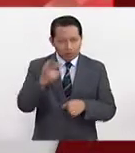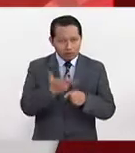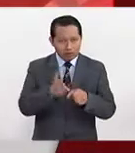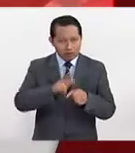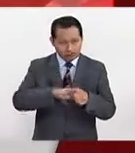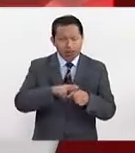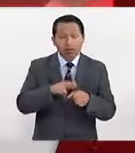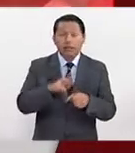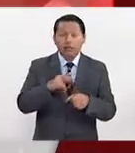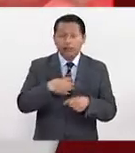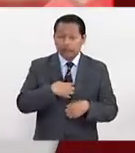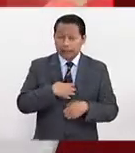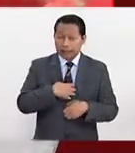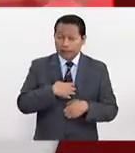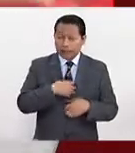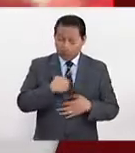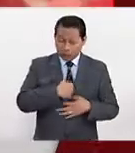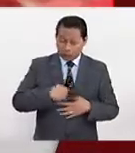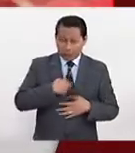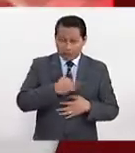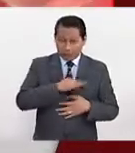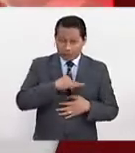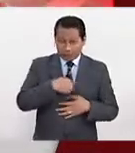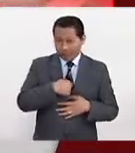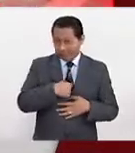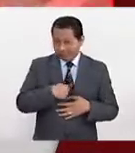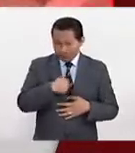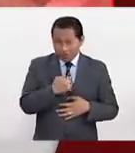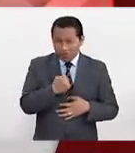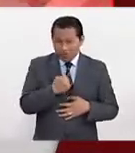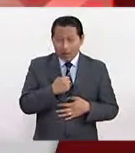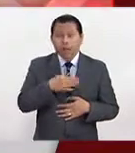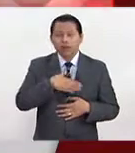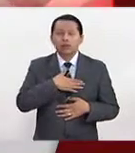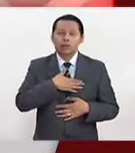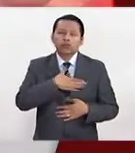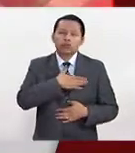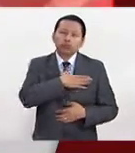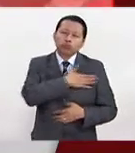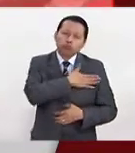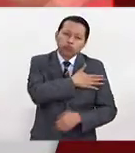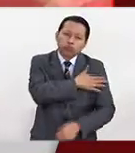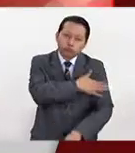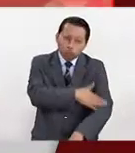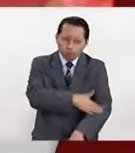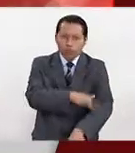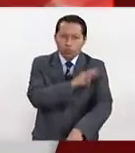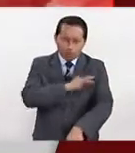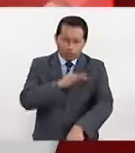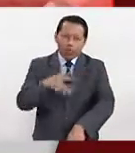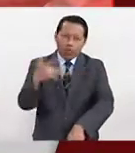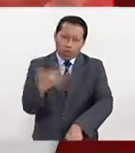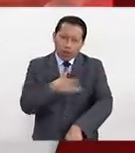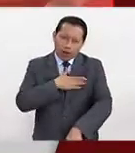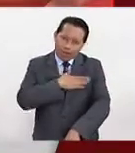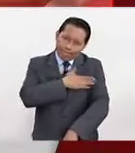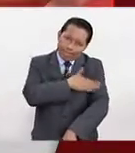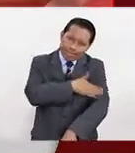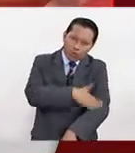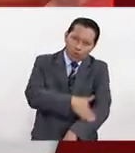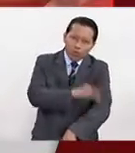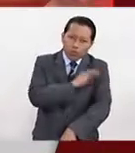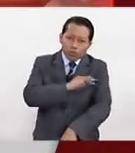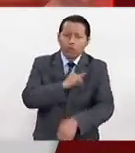intenso. Intenso. Intenso. se puede ir a los hombros. Y algunas veces que puede ayudar a hacer el diagnóstico es que ese dolor se